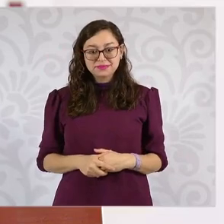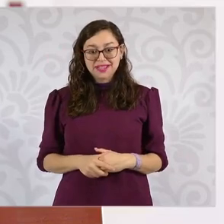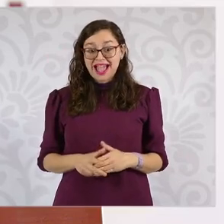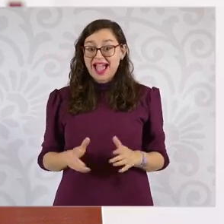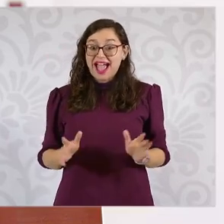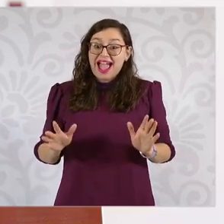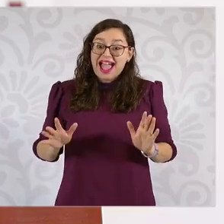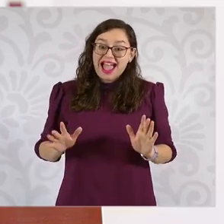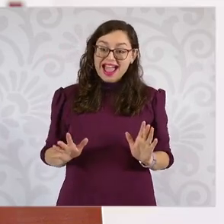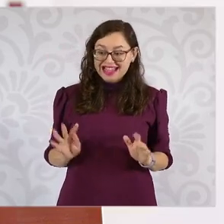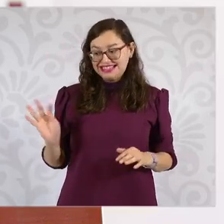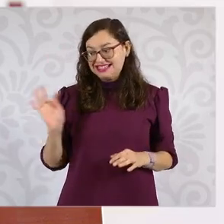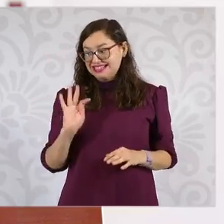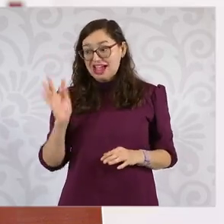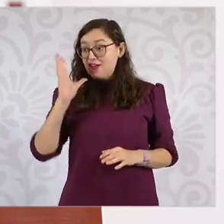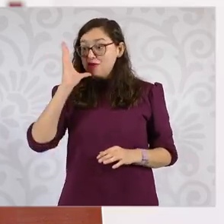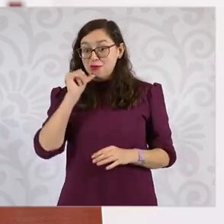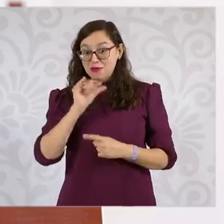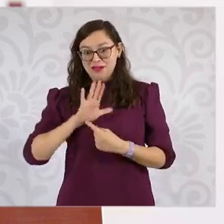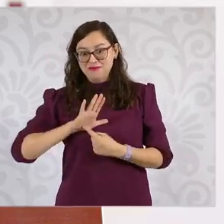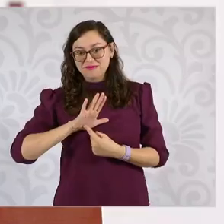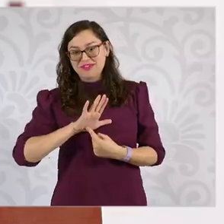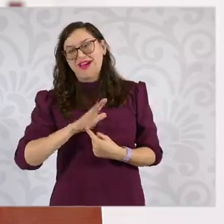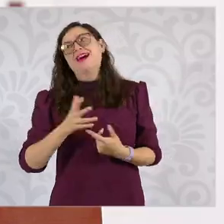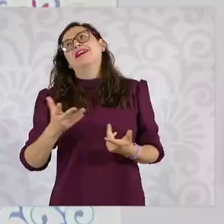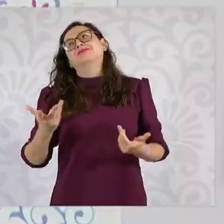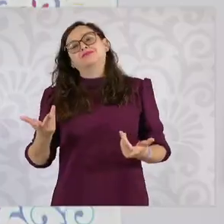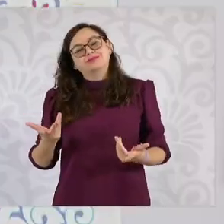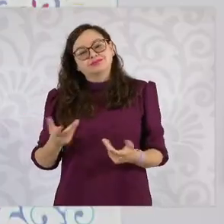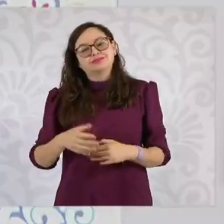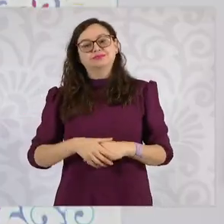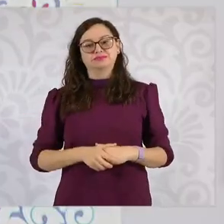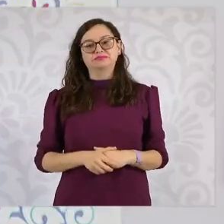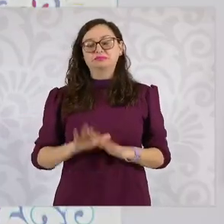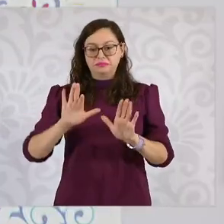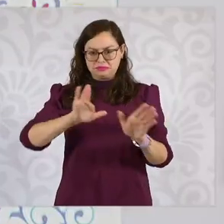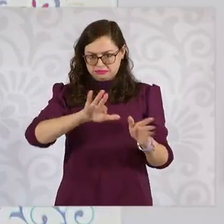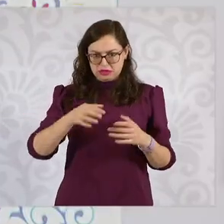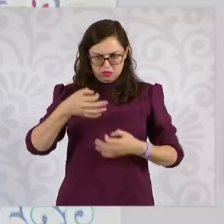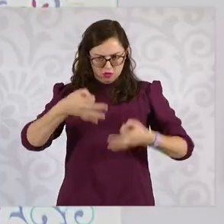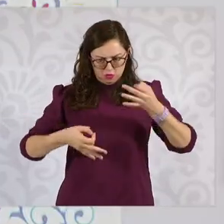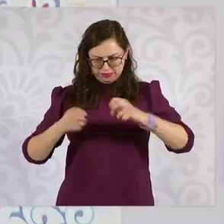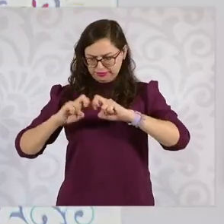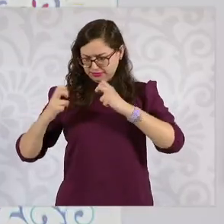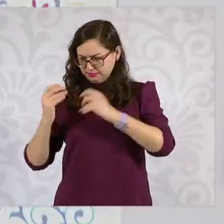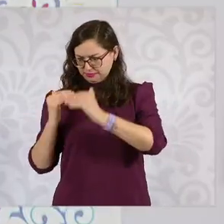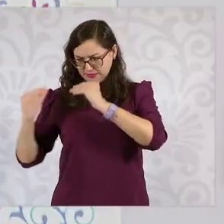Pero si no… Y ahora, los trabajadores y trabajadoras del Poder Judicial,